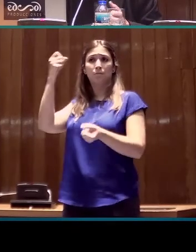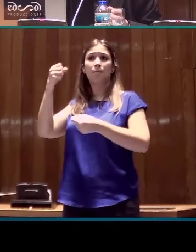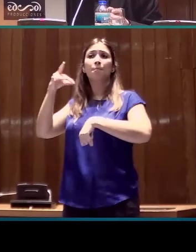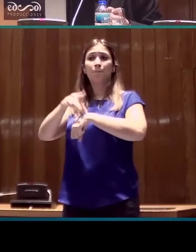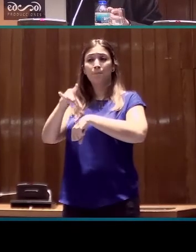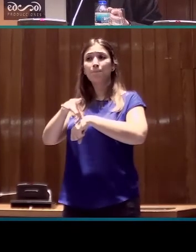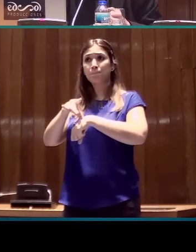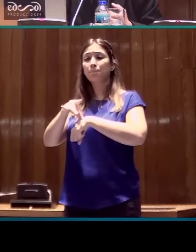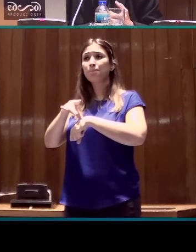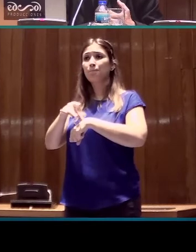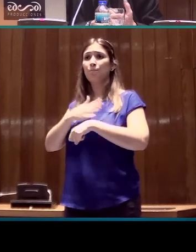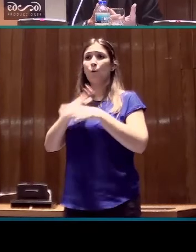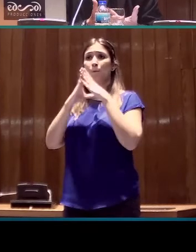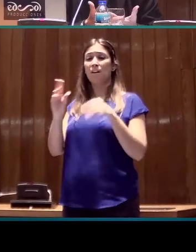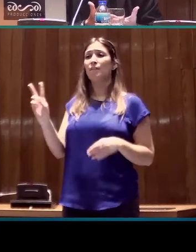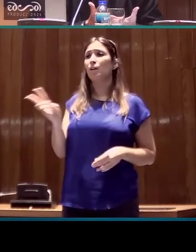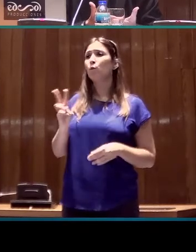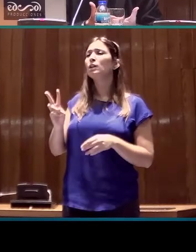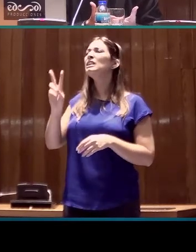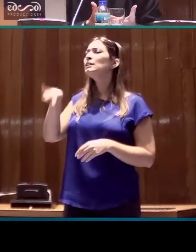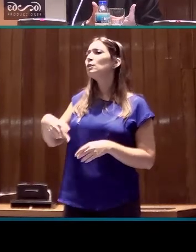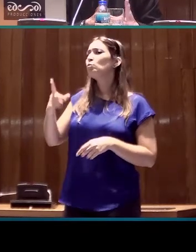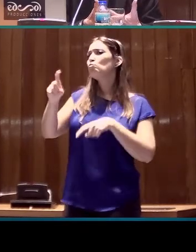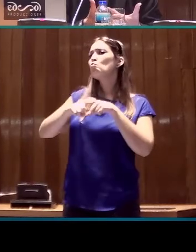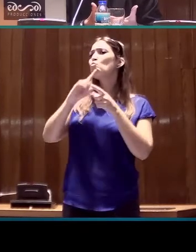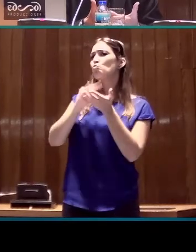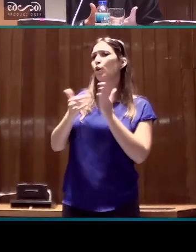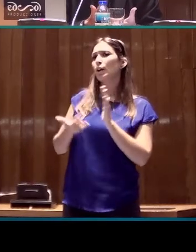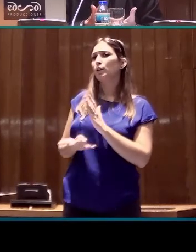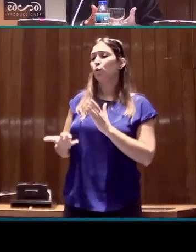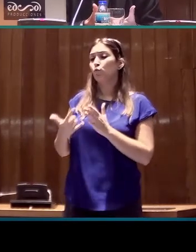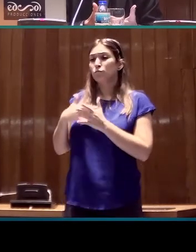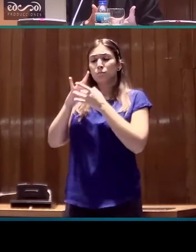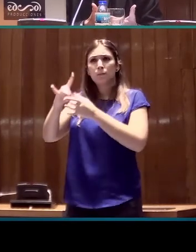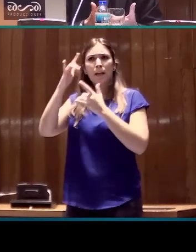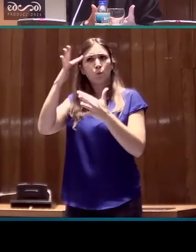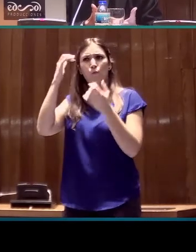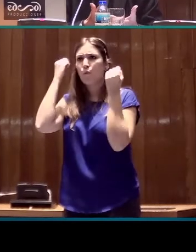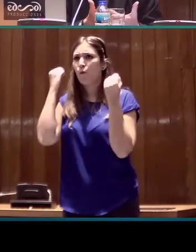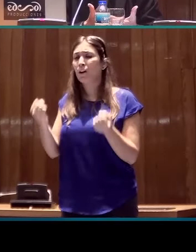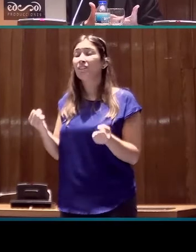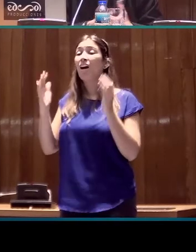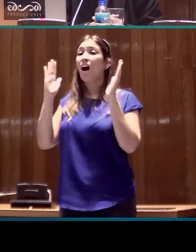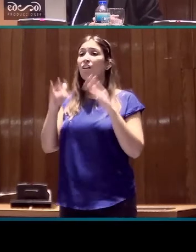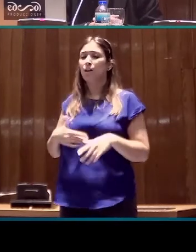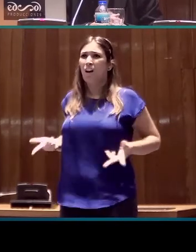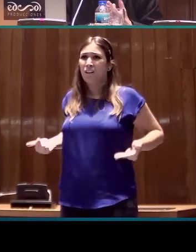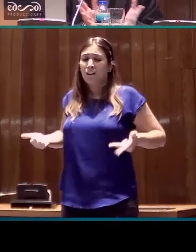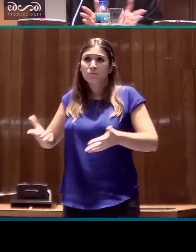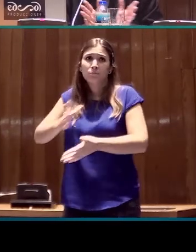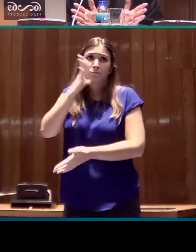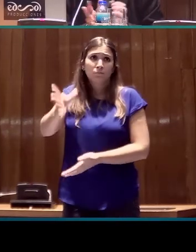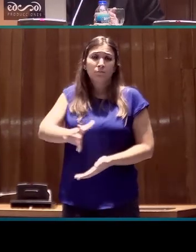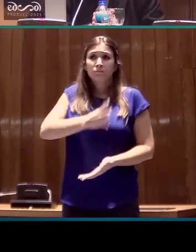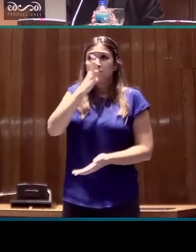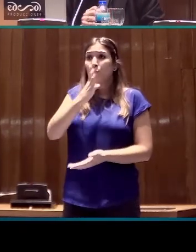Universidad de Valladolid. Es un proyecto en el que estamos muy, muy ilusionados, pero que se ha visto muy recortado últimamente por